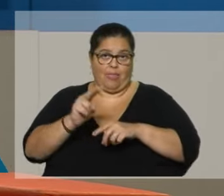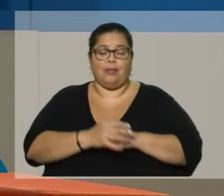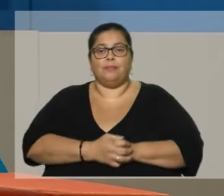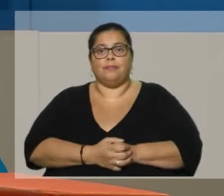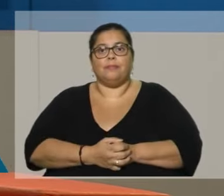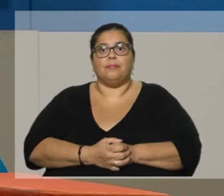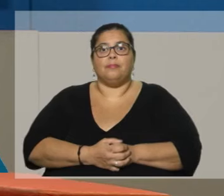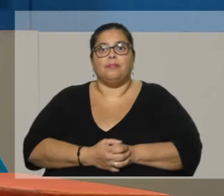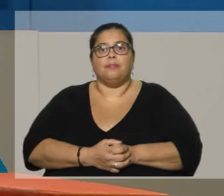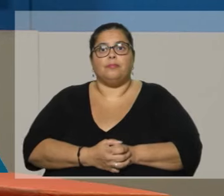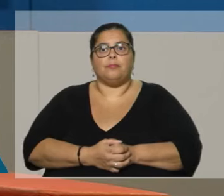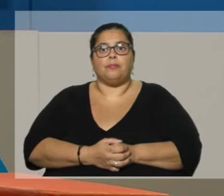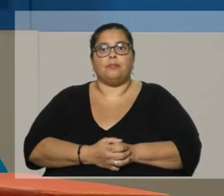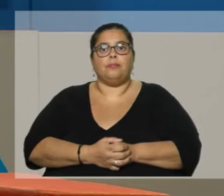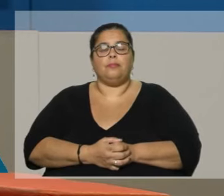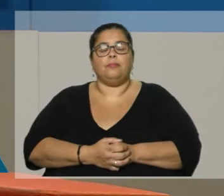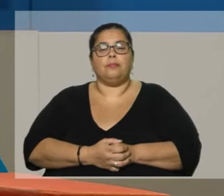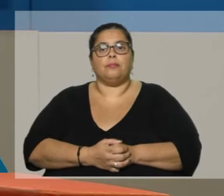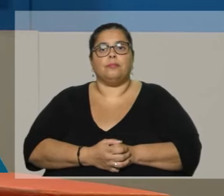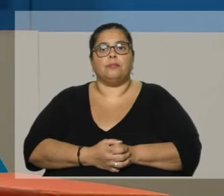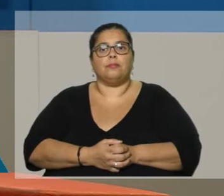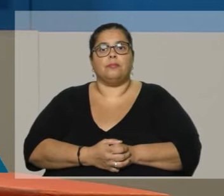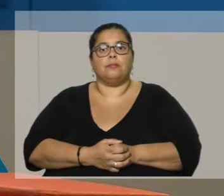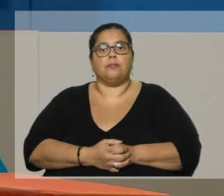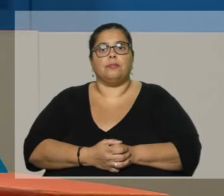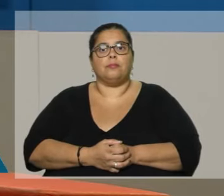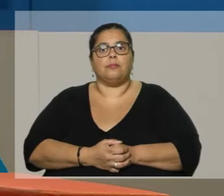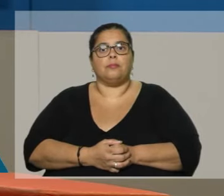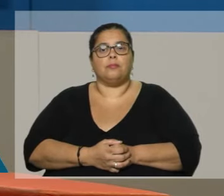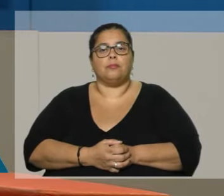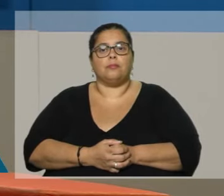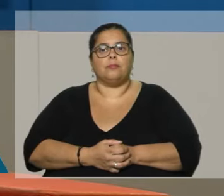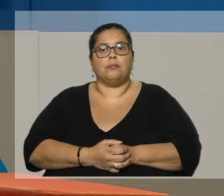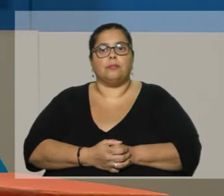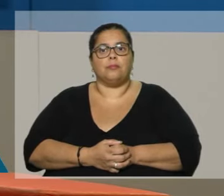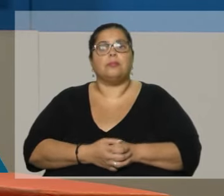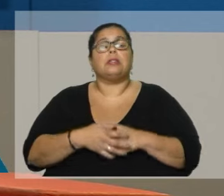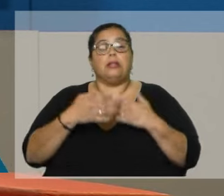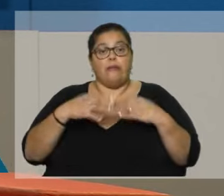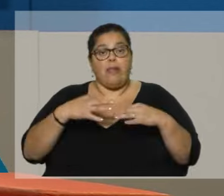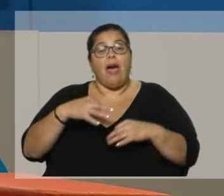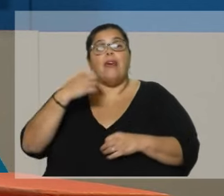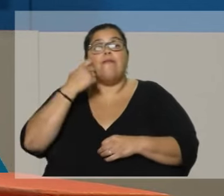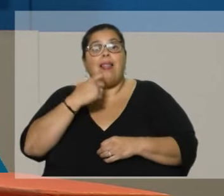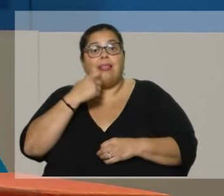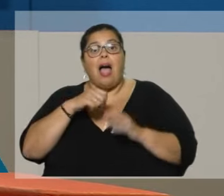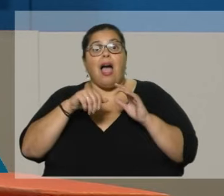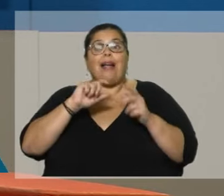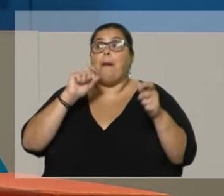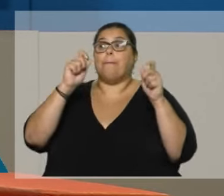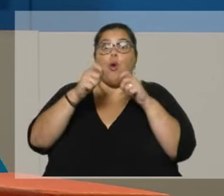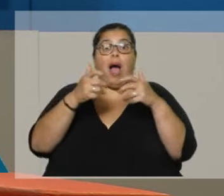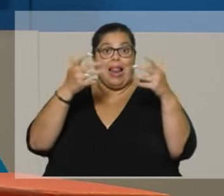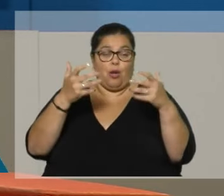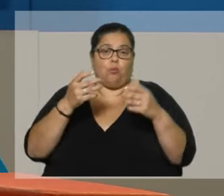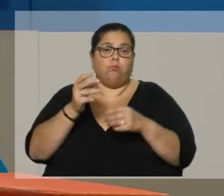que sacó en el mes de abril. Y sí, hace falta un cambio en la política de seguridad. El